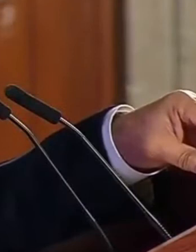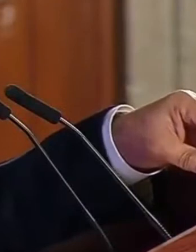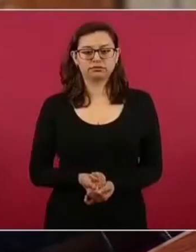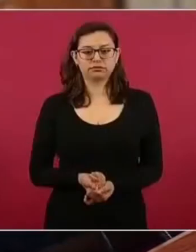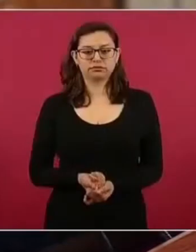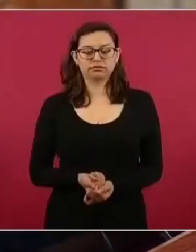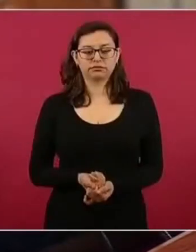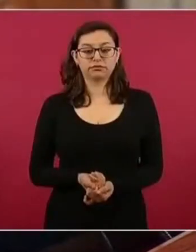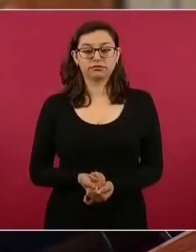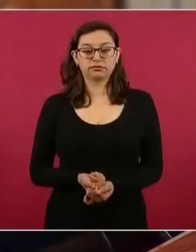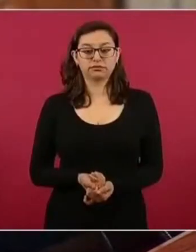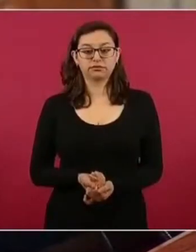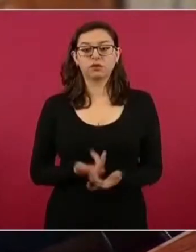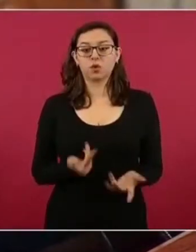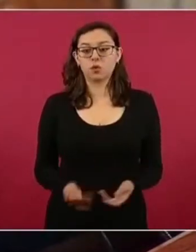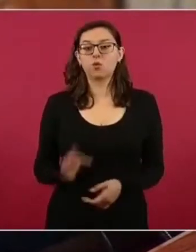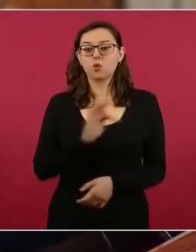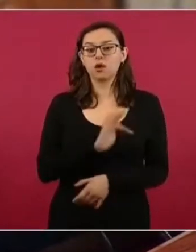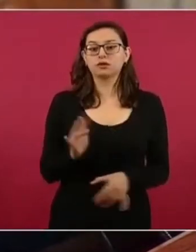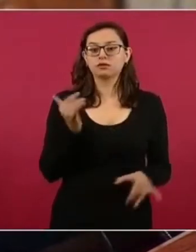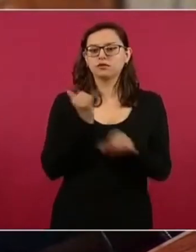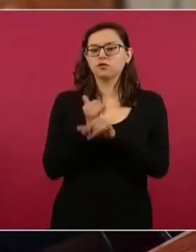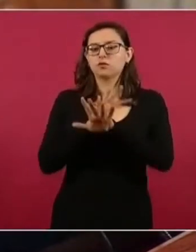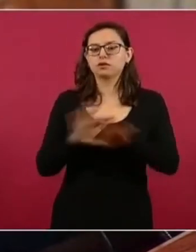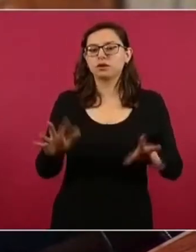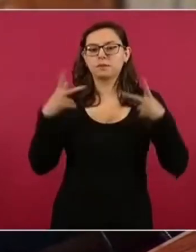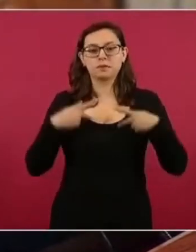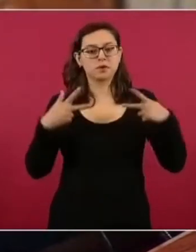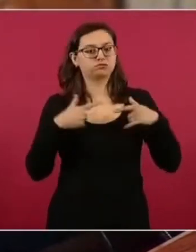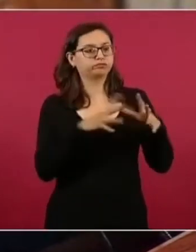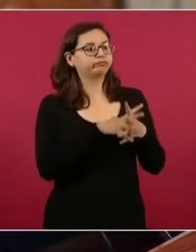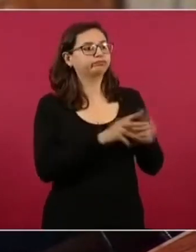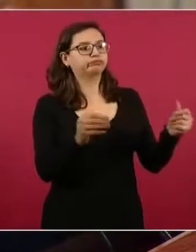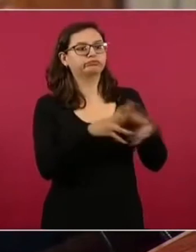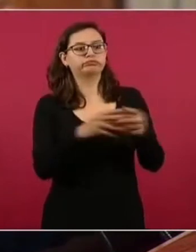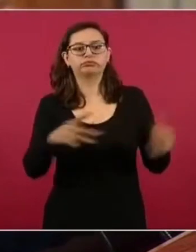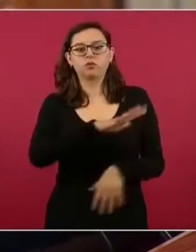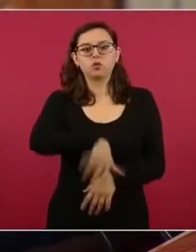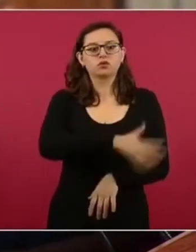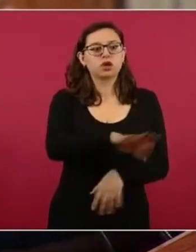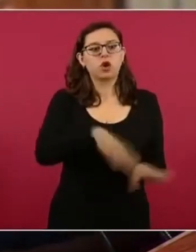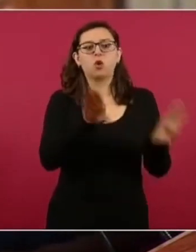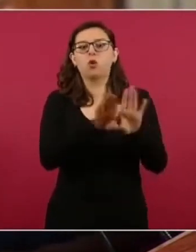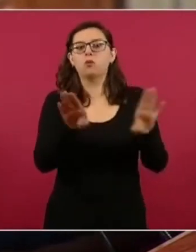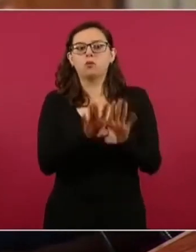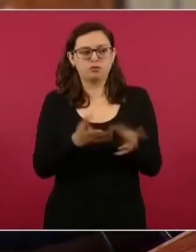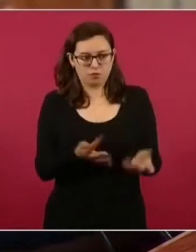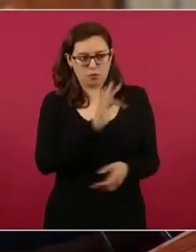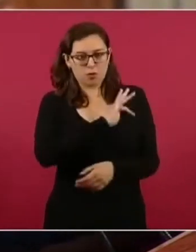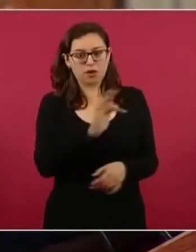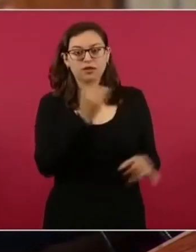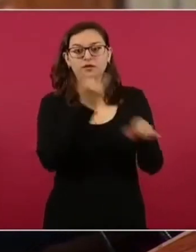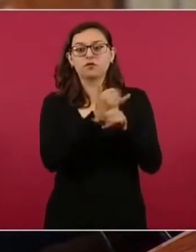qué se está haciendo o cuál es el plan para la